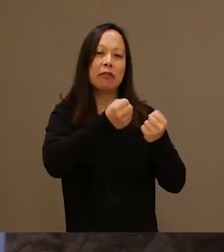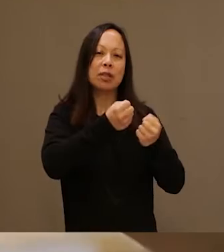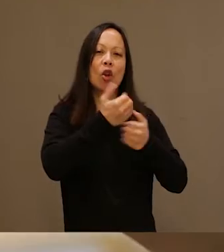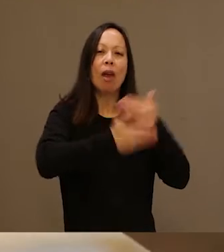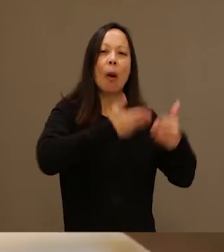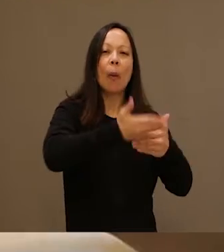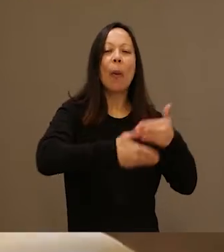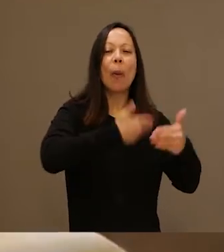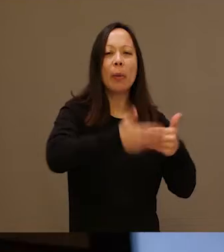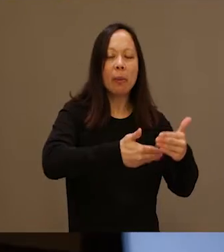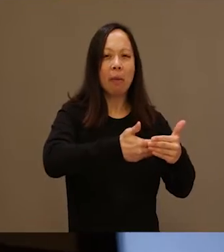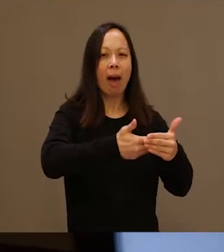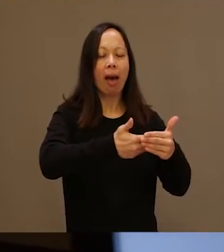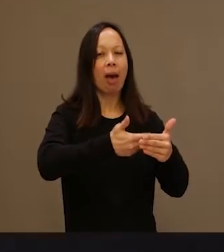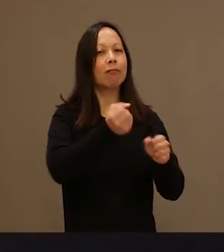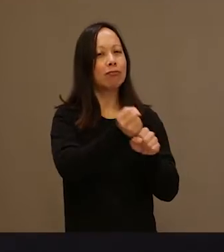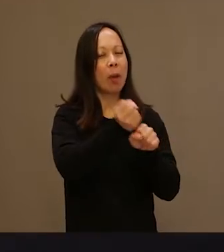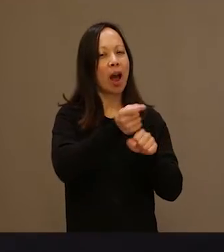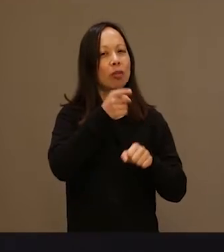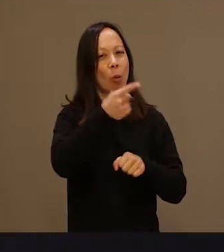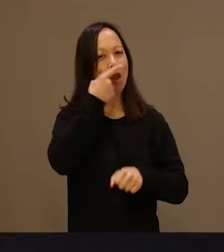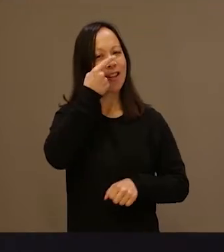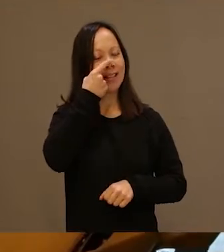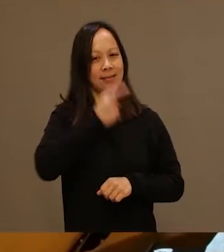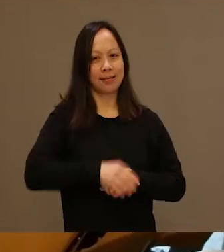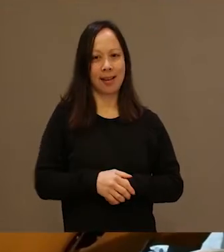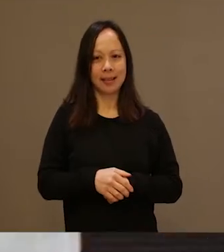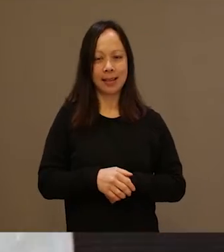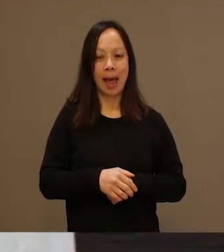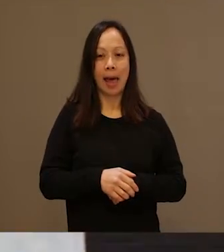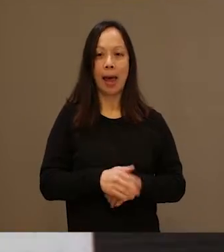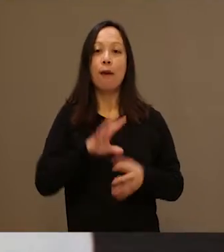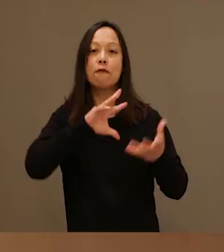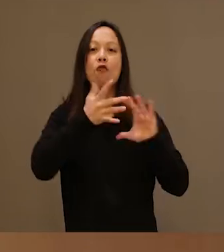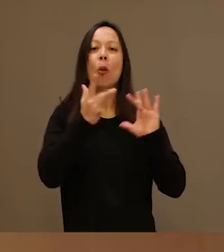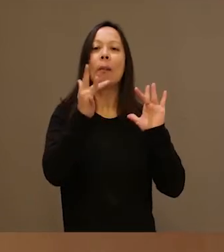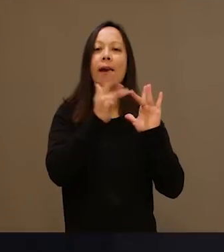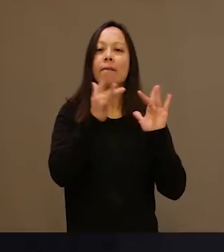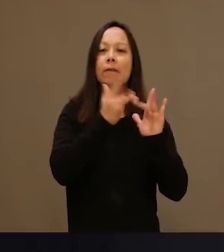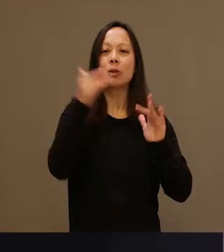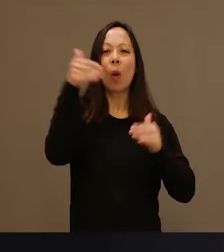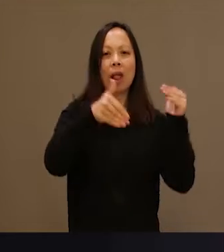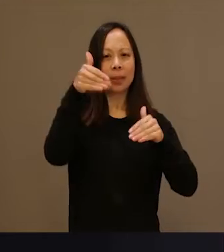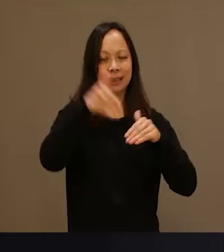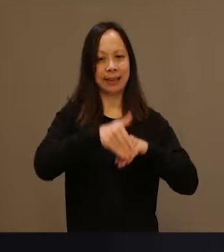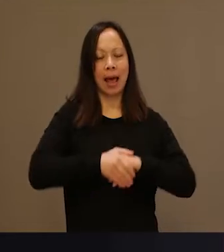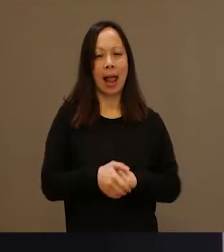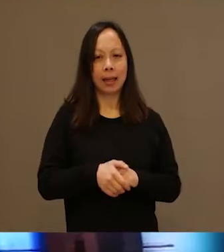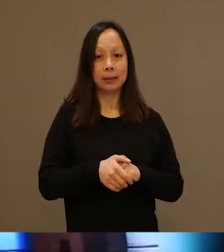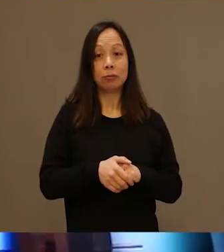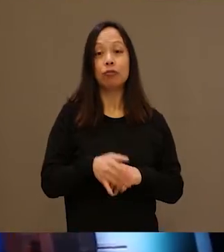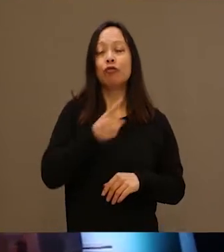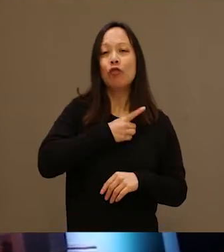va a seguir trabajando en lo que vos necesitas. La modalidad va a ser presencial y virtual.